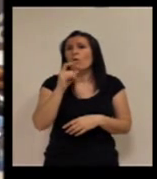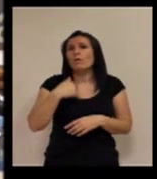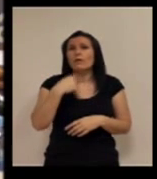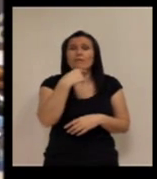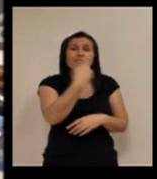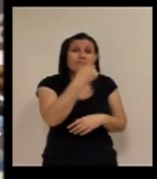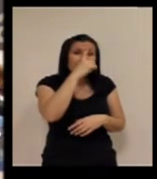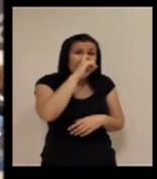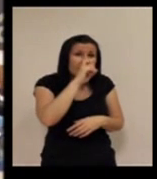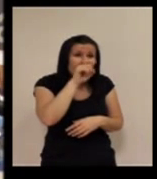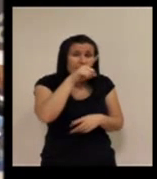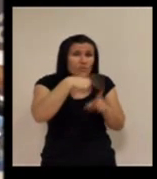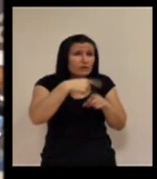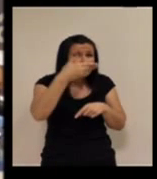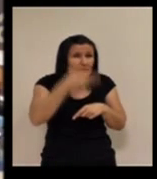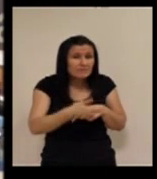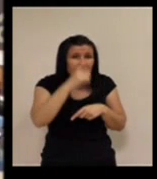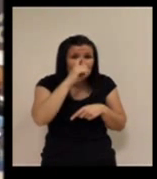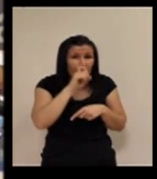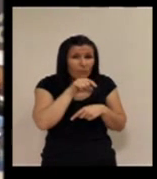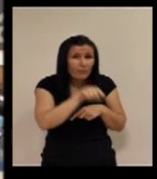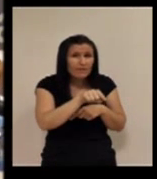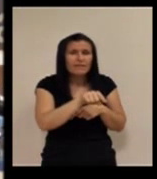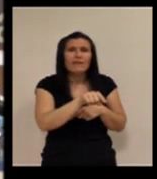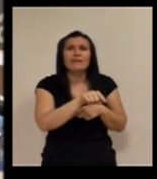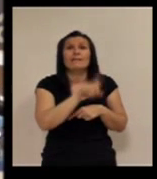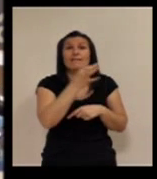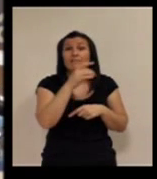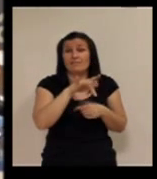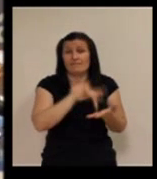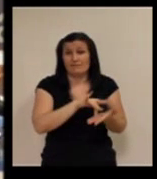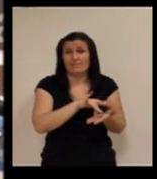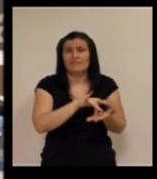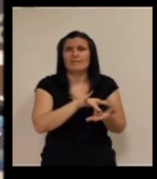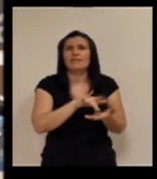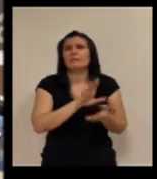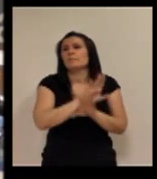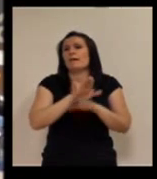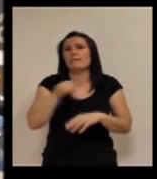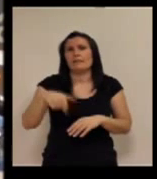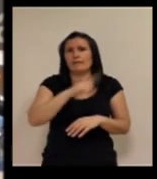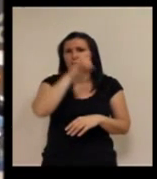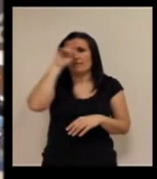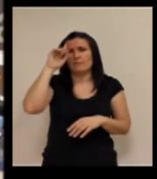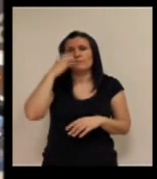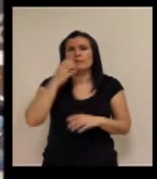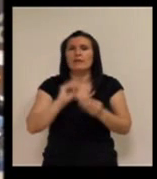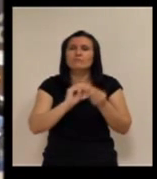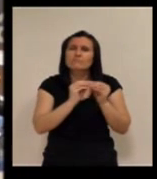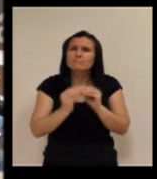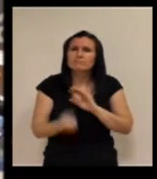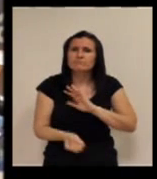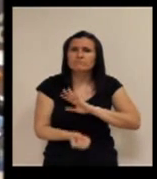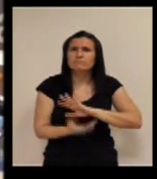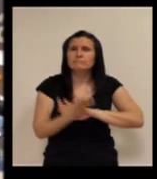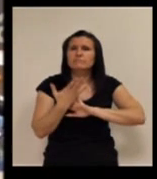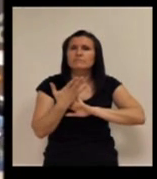recuerden, ¿no? Que era eso tan importante que tenías que hacer hoy. Y, bueno, pues al final en Madrid, por ejemplo, se están desarrollando